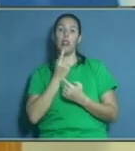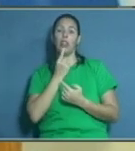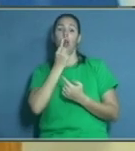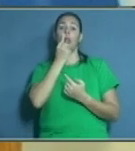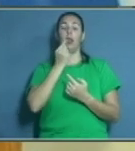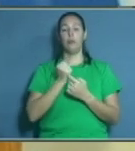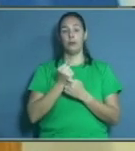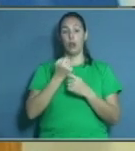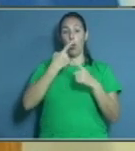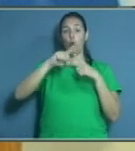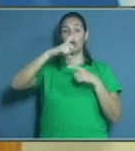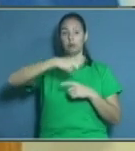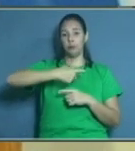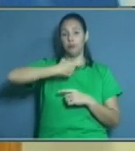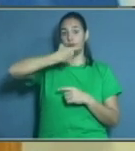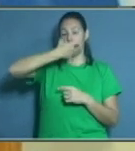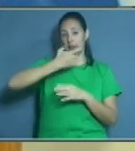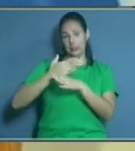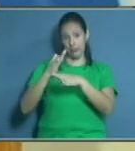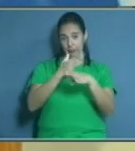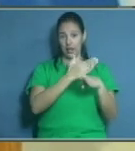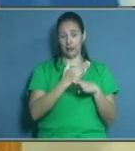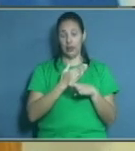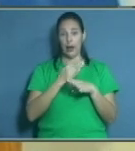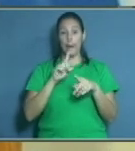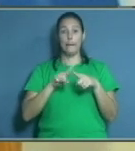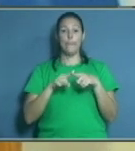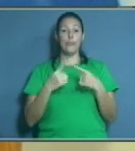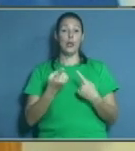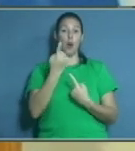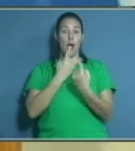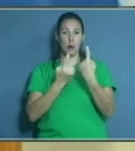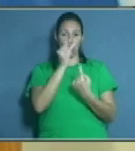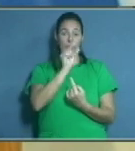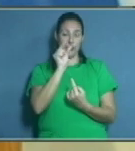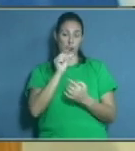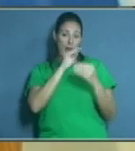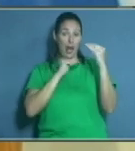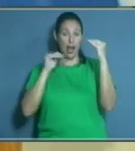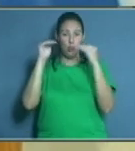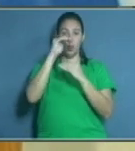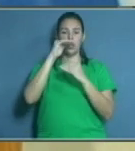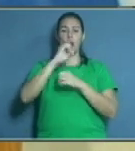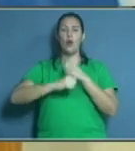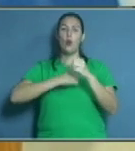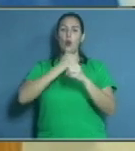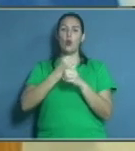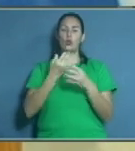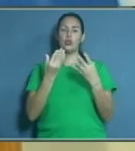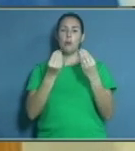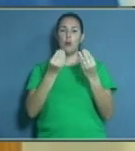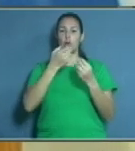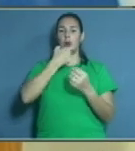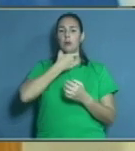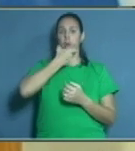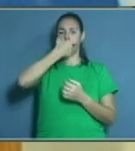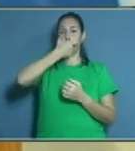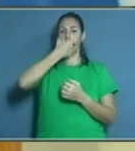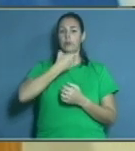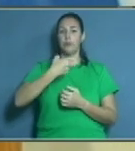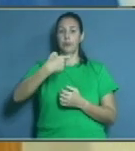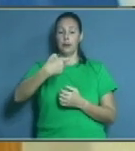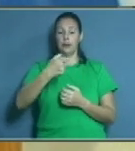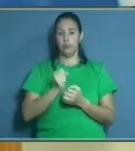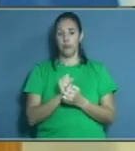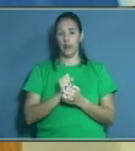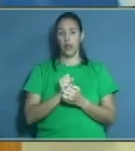cede? Que gran número de pacientes, sobre todo en el adulto mayor, se utiliza mucho la prótesis removible, sean totales o